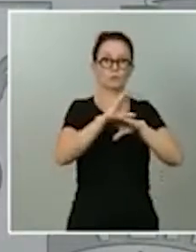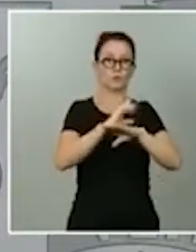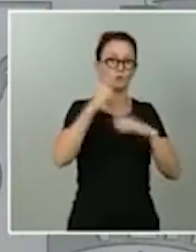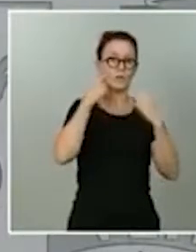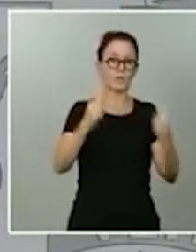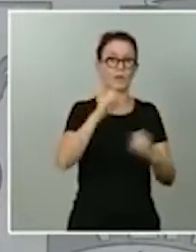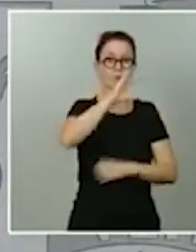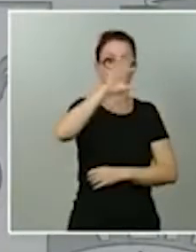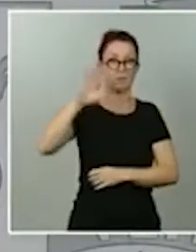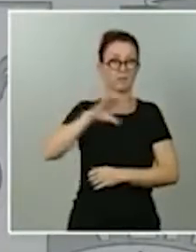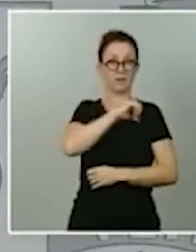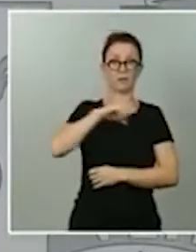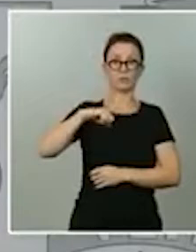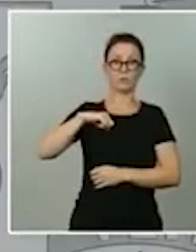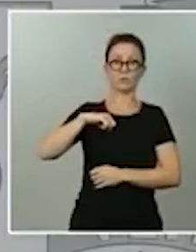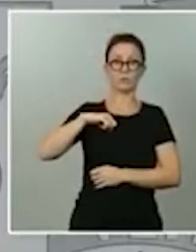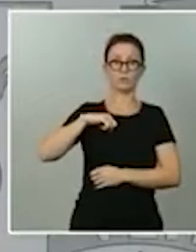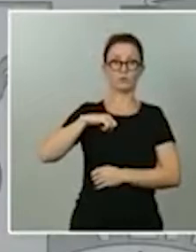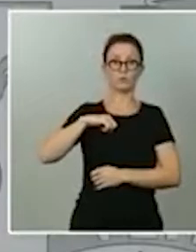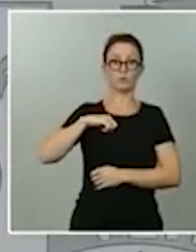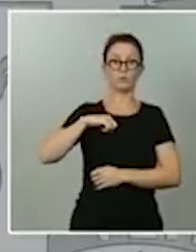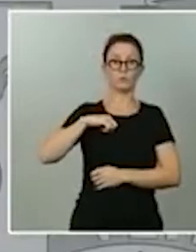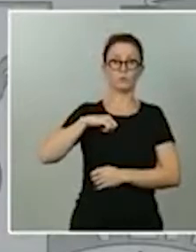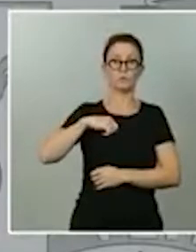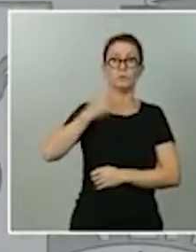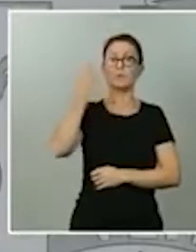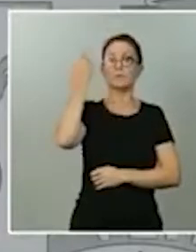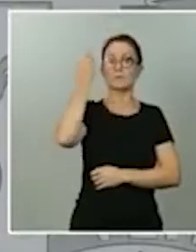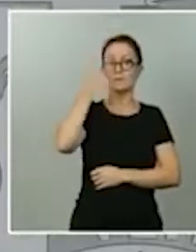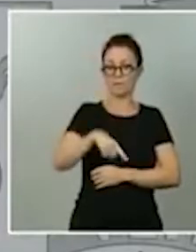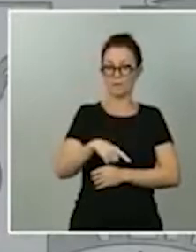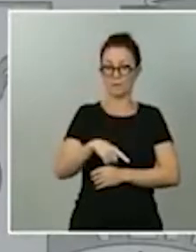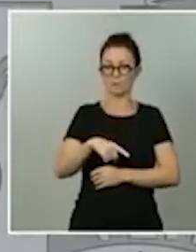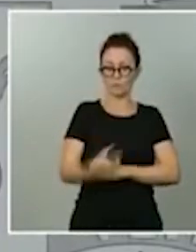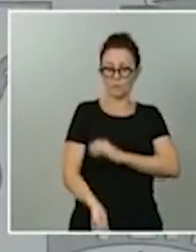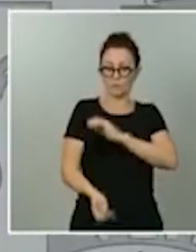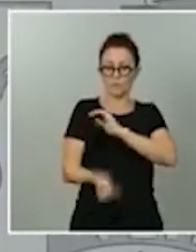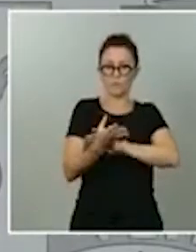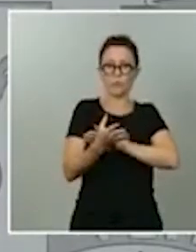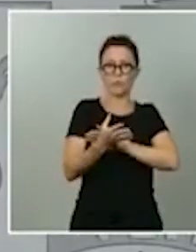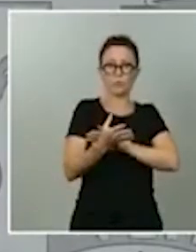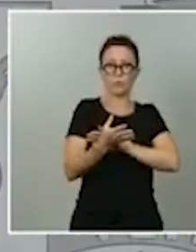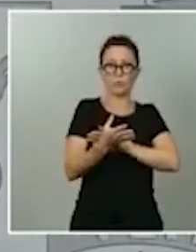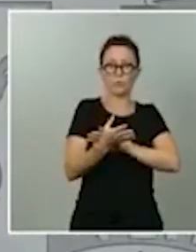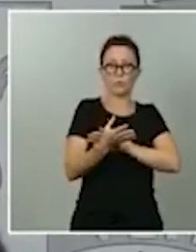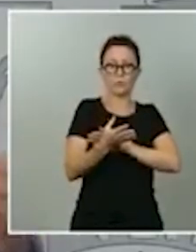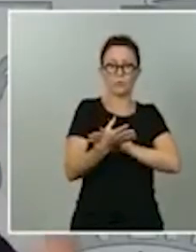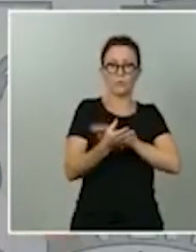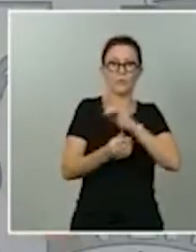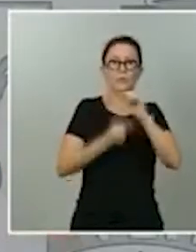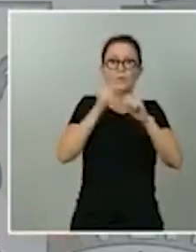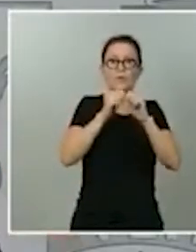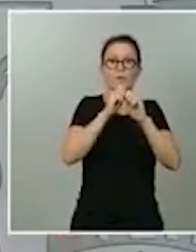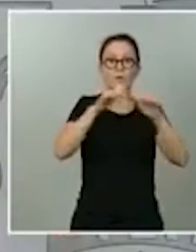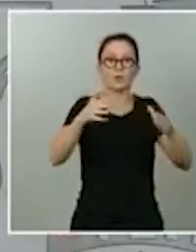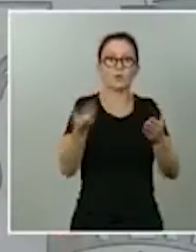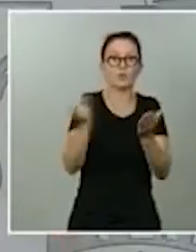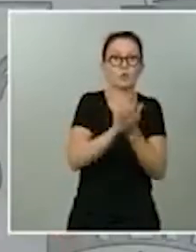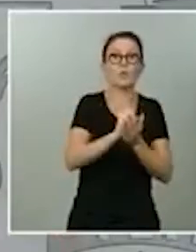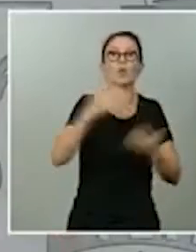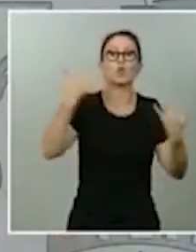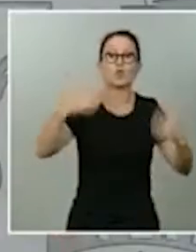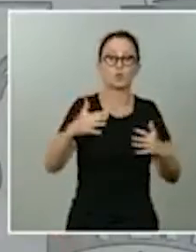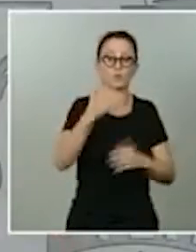evidente que sabemos cuál es el origen de los rebrotes dónde está la causa en el ocio nocturno en las reuniones familiares